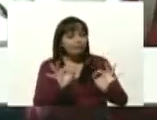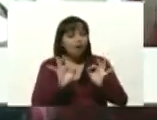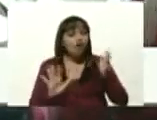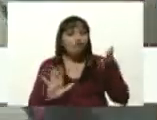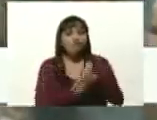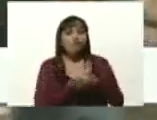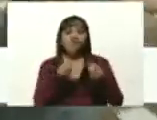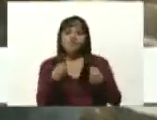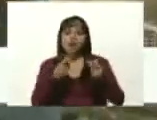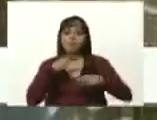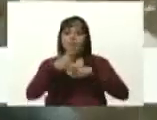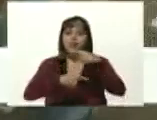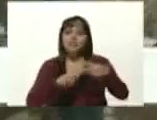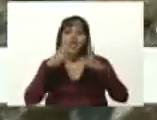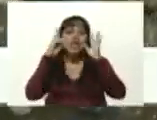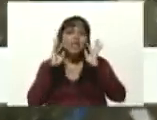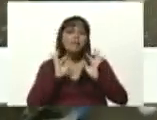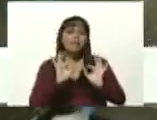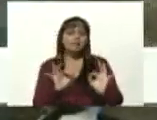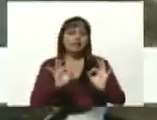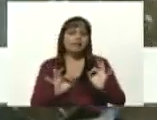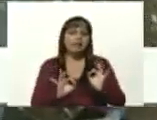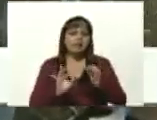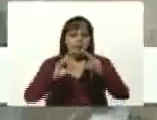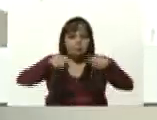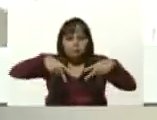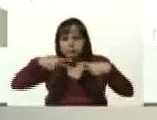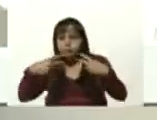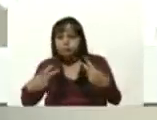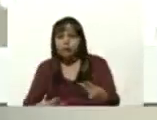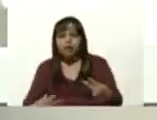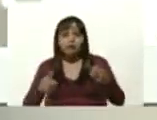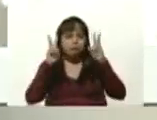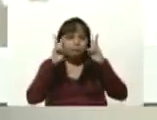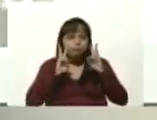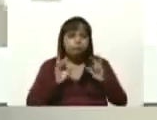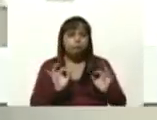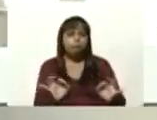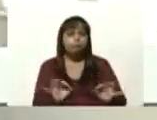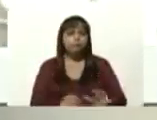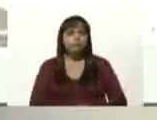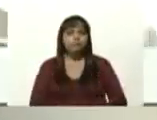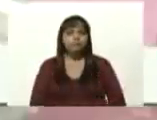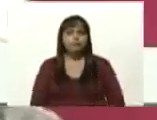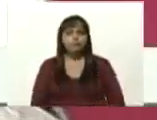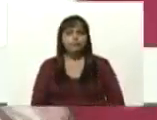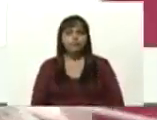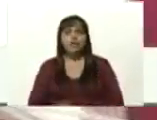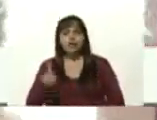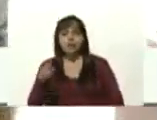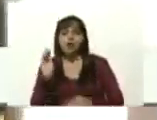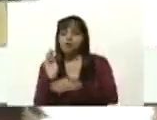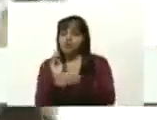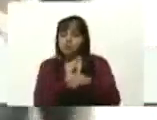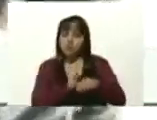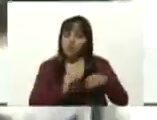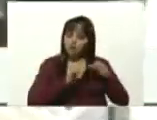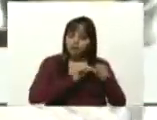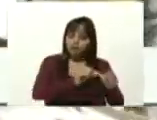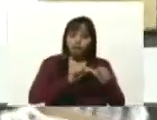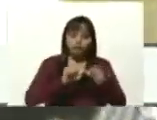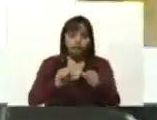proceso de limpieza de recuperación de saneamiento y por supuesto de mantenimiento de